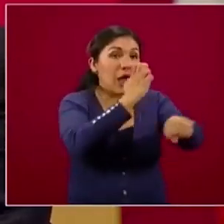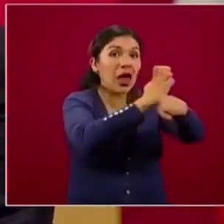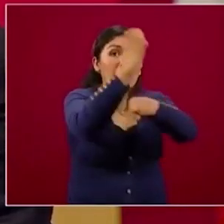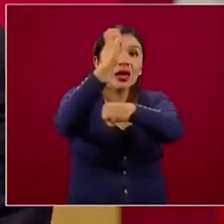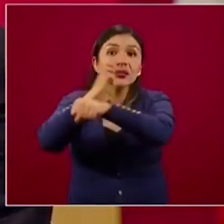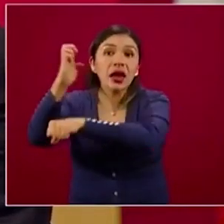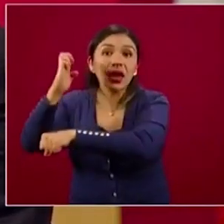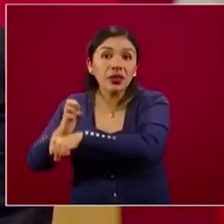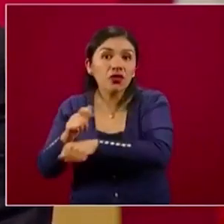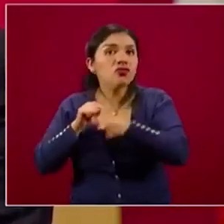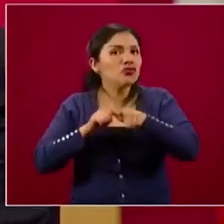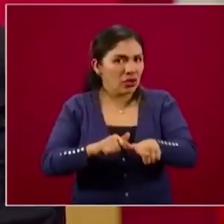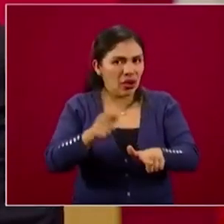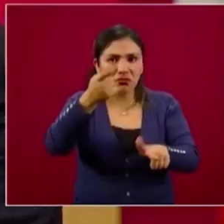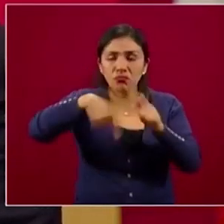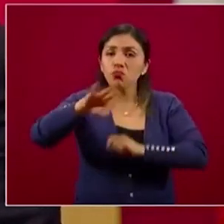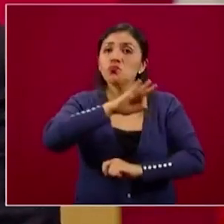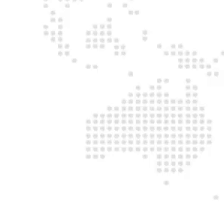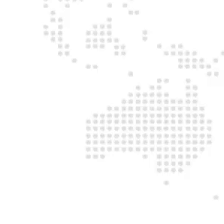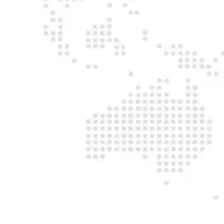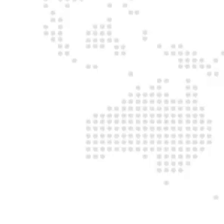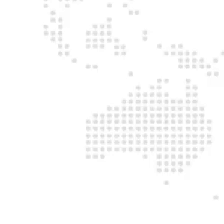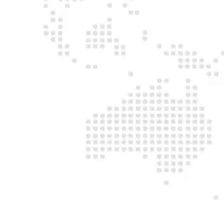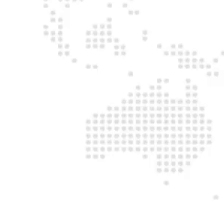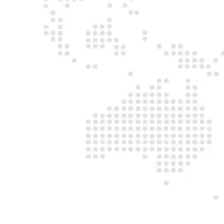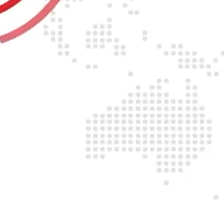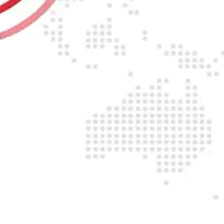completamente facultada para tomar decisiones.